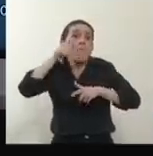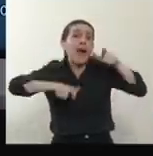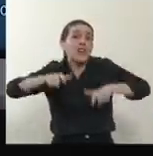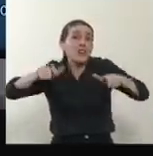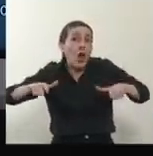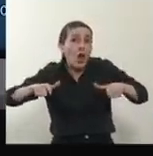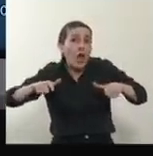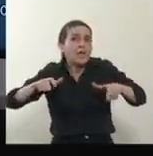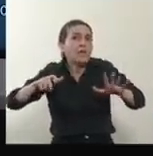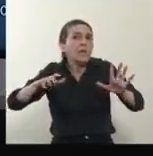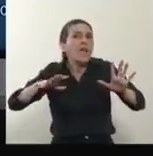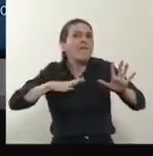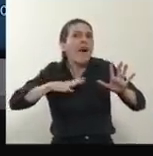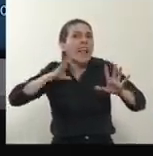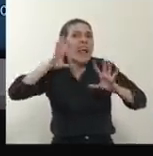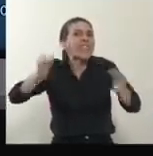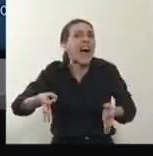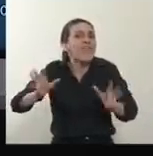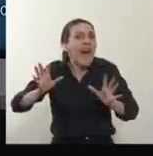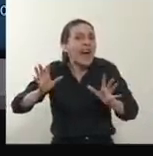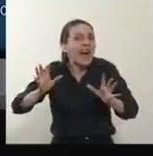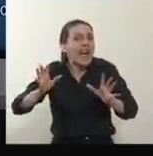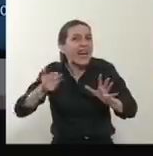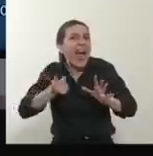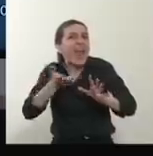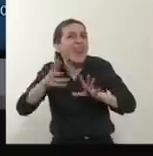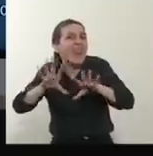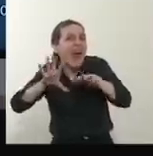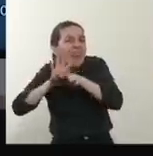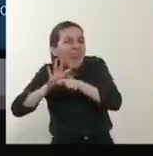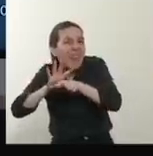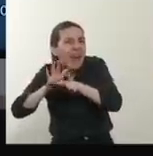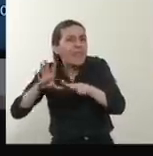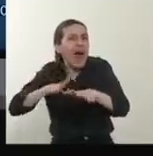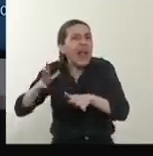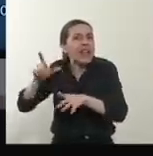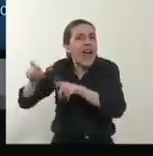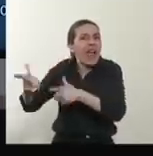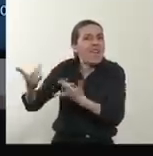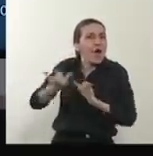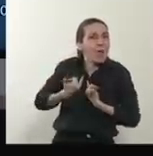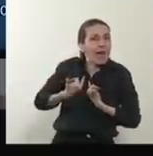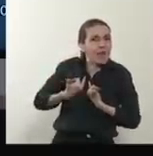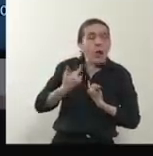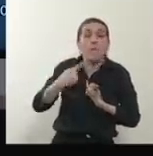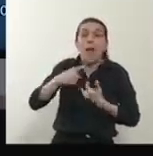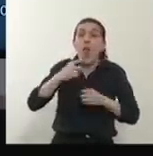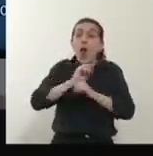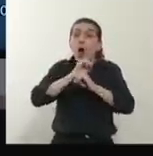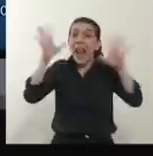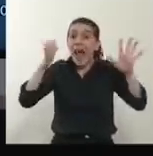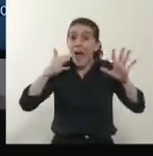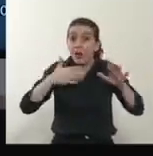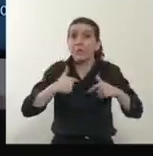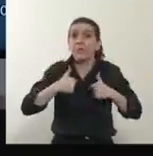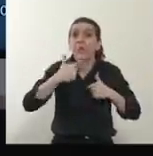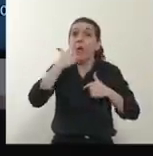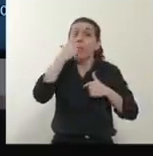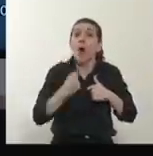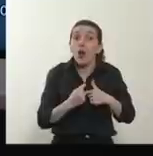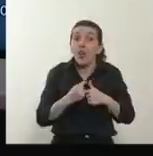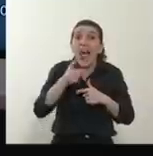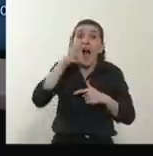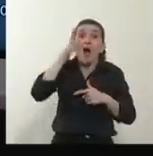todavía no conocemos y la información no nos ha llegado. Lo que sí tengo claro, que 80 casos por día